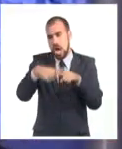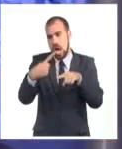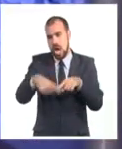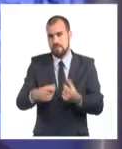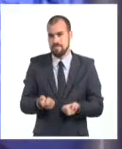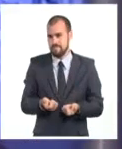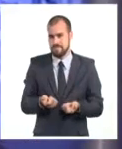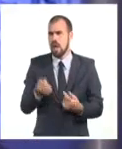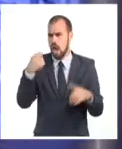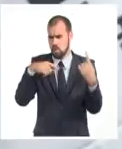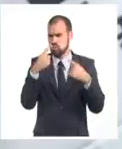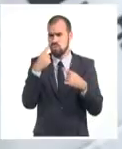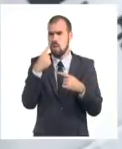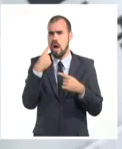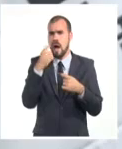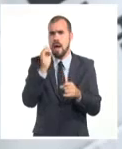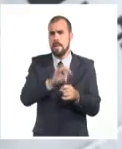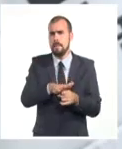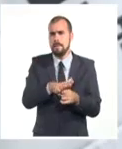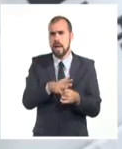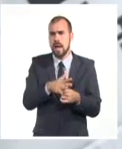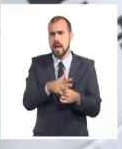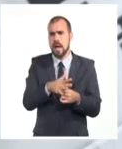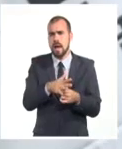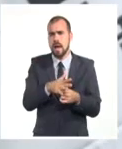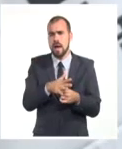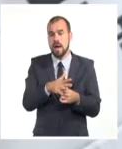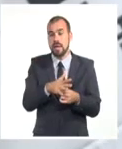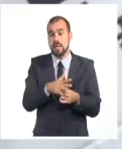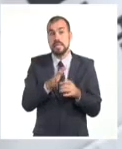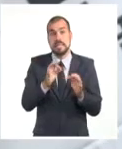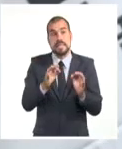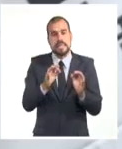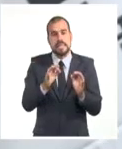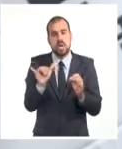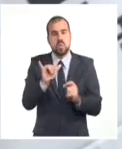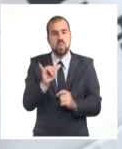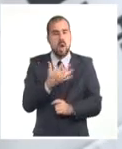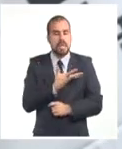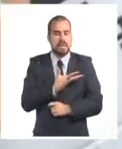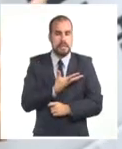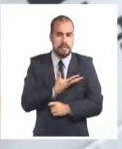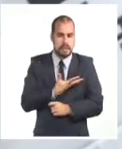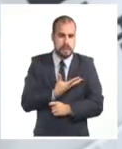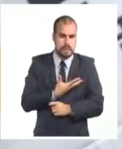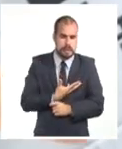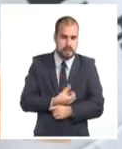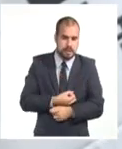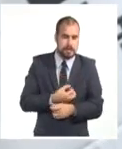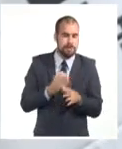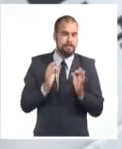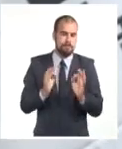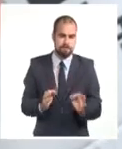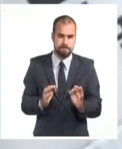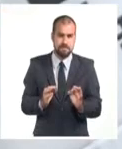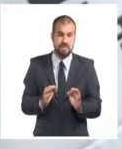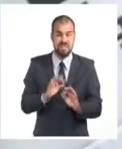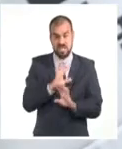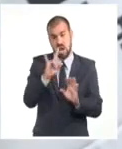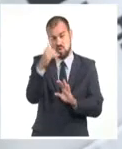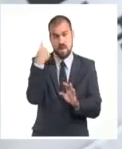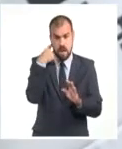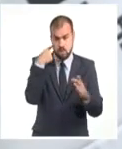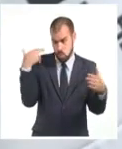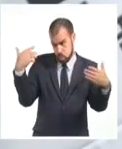la oportunidad de registrar esa inmensa melancolía, esa inmensa tristeza, que aún hoy, nueve años después,